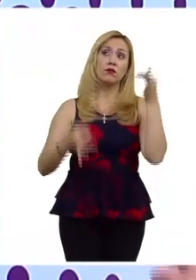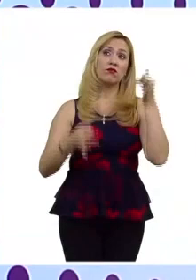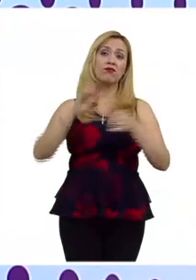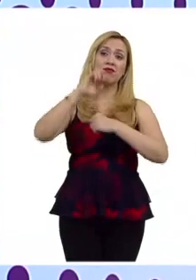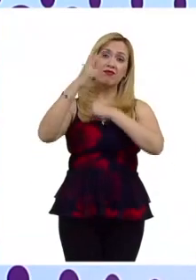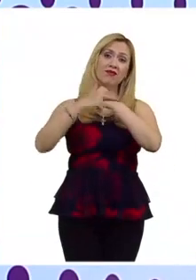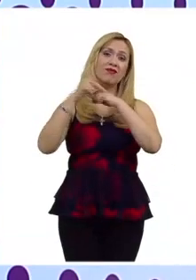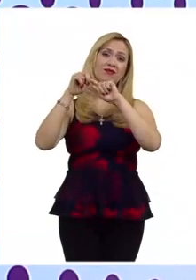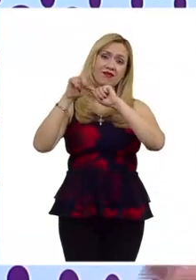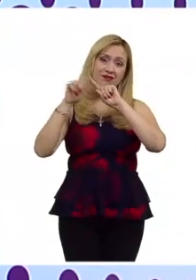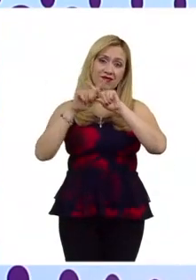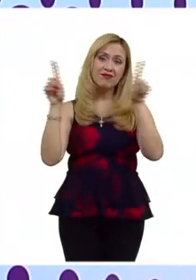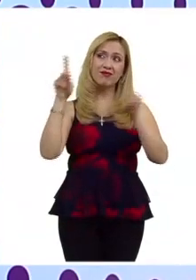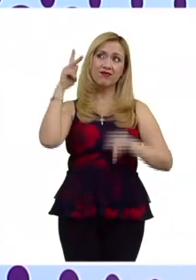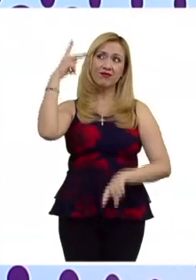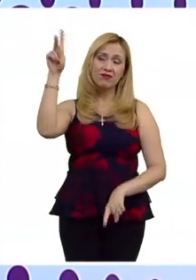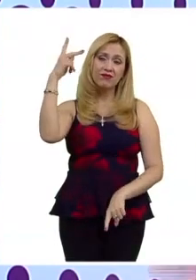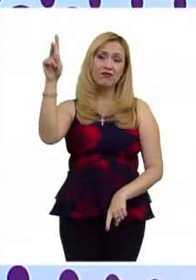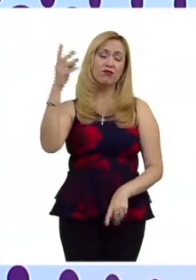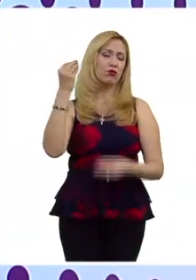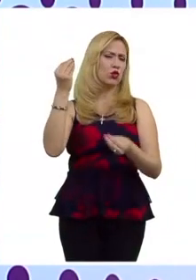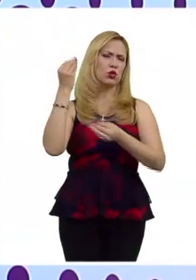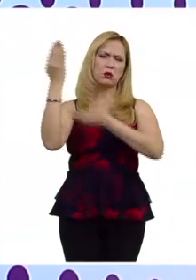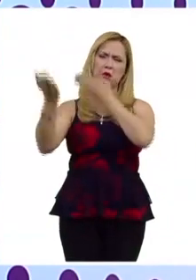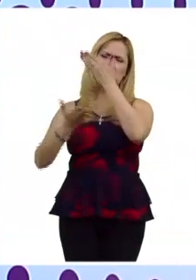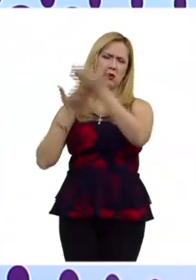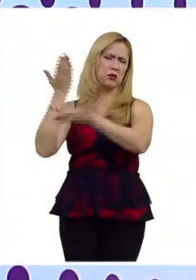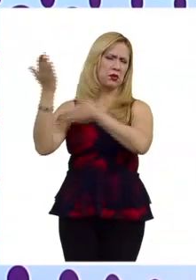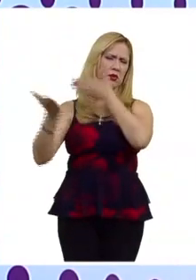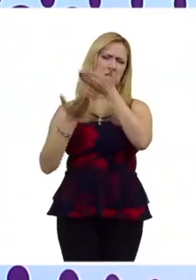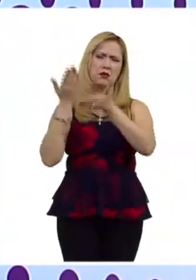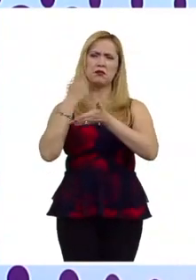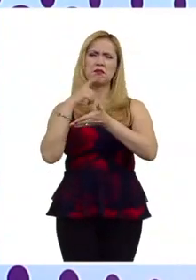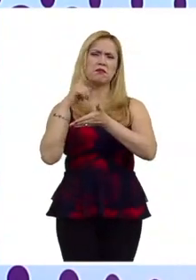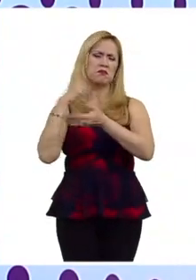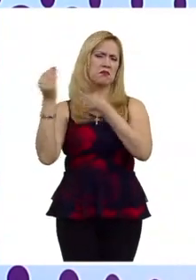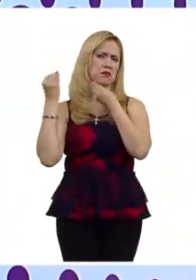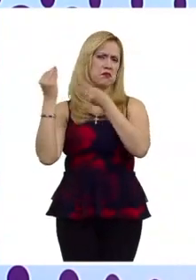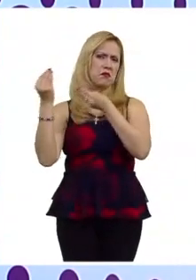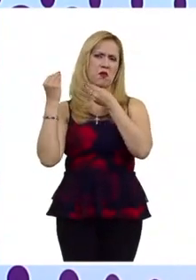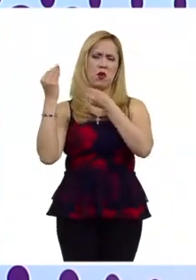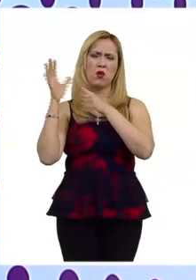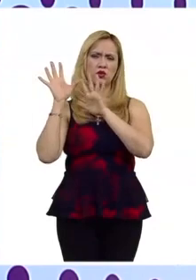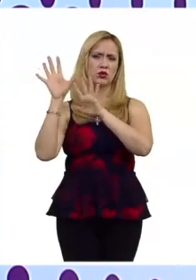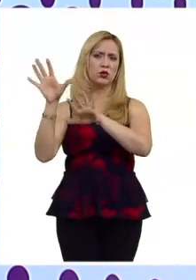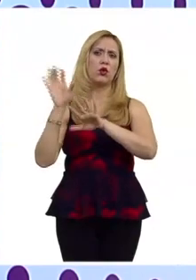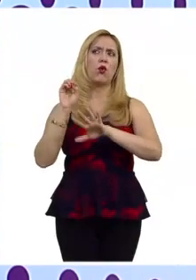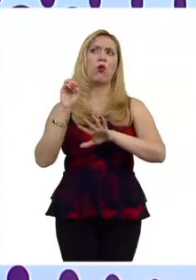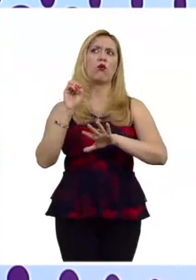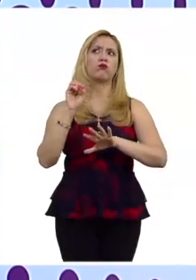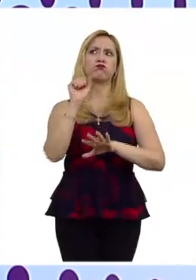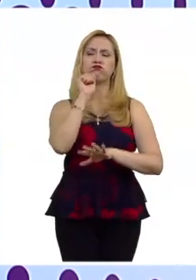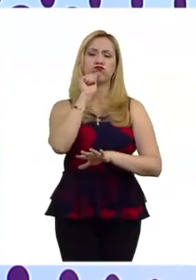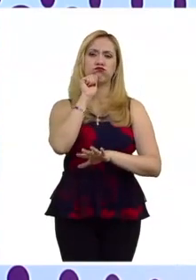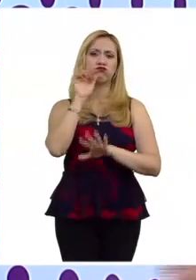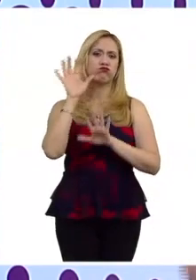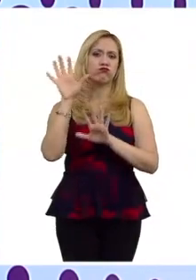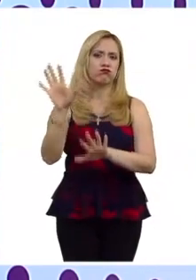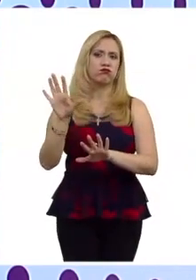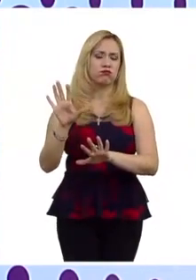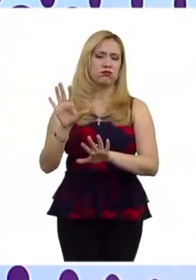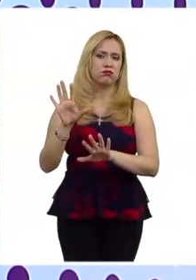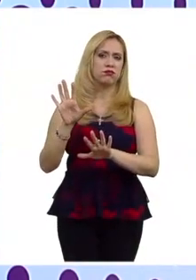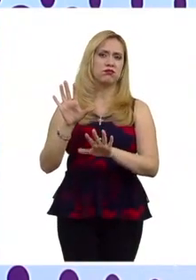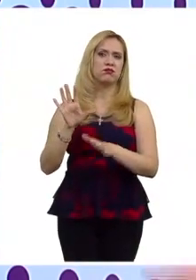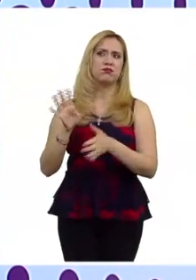tiene diferentes aproximaciones ha conocido muchos casos unos dándole inclusive no entrada por el tema de abuso del derecho y por